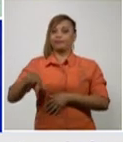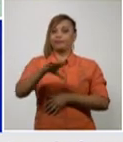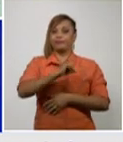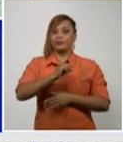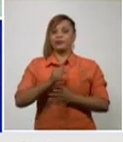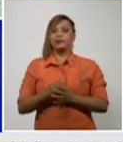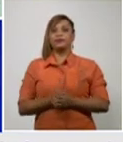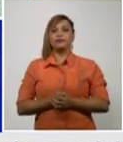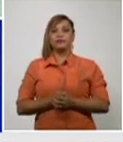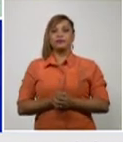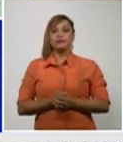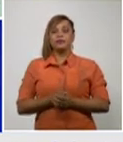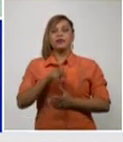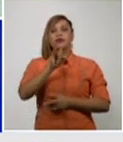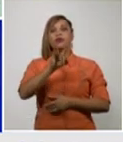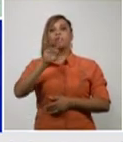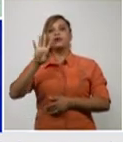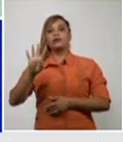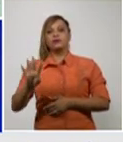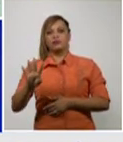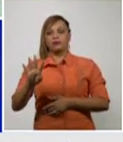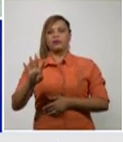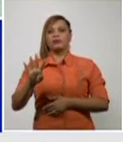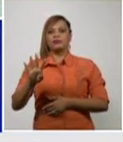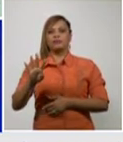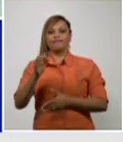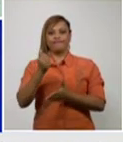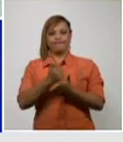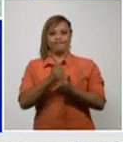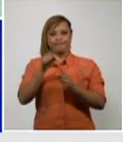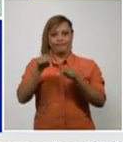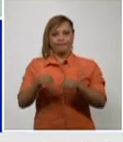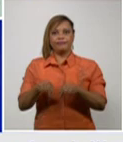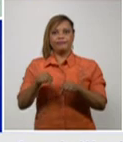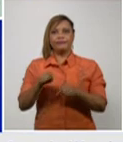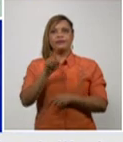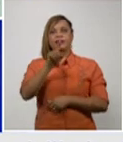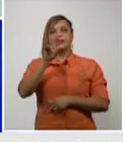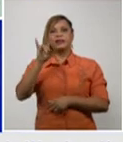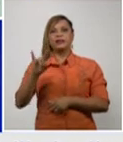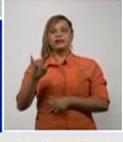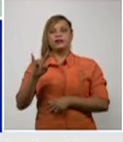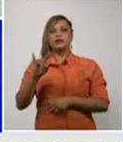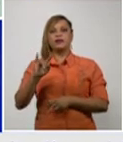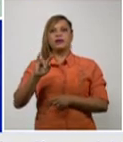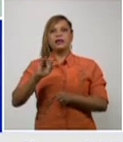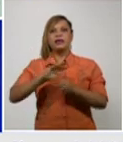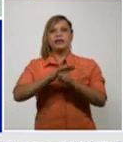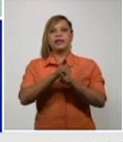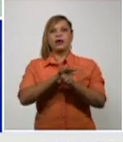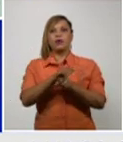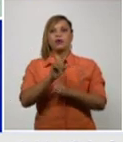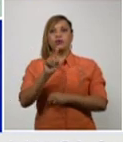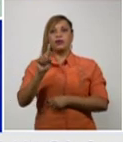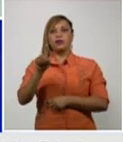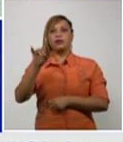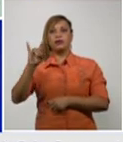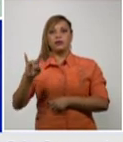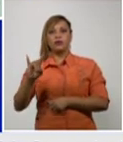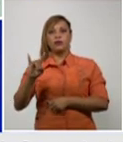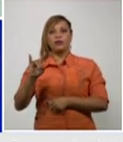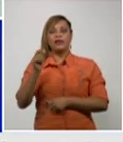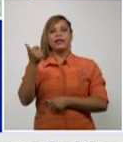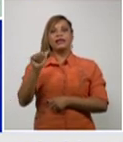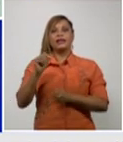94 casos autóctonos 19 del municipio San José 10 del municipio